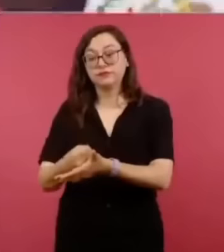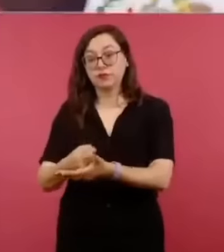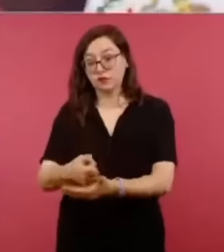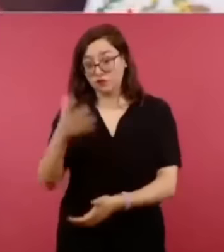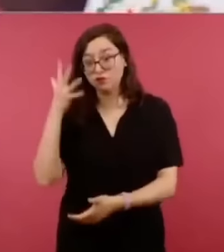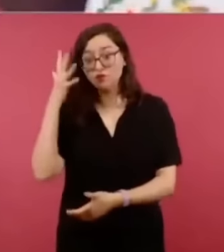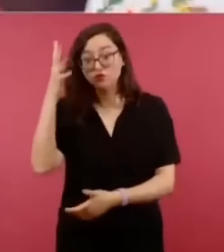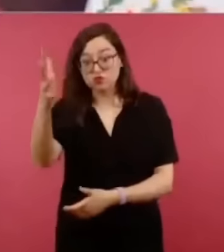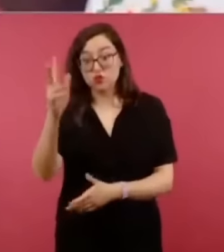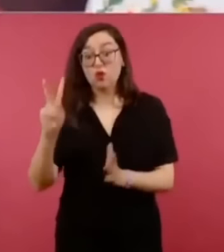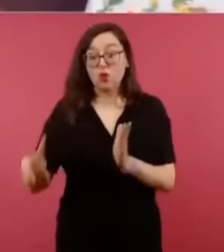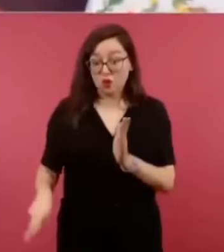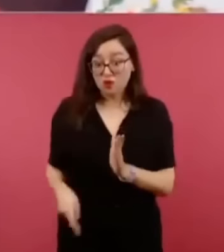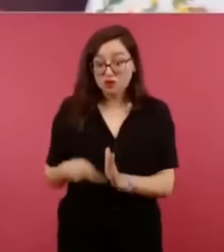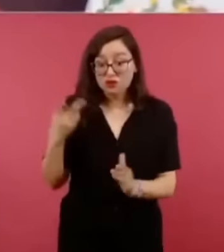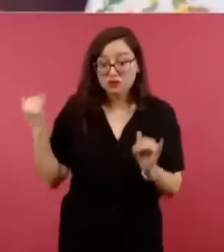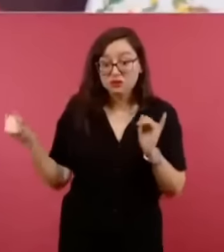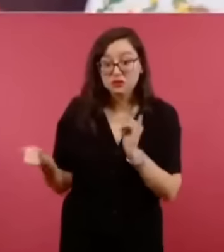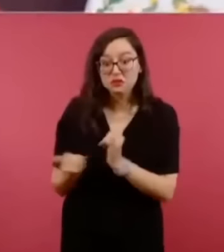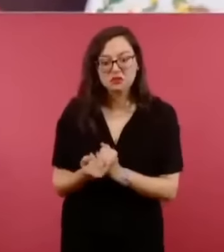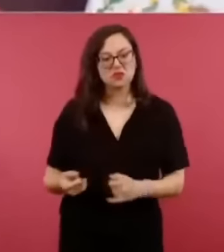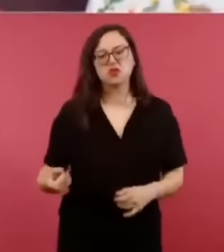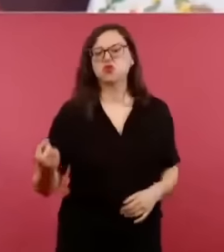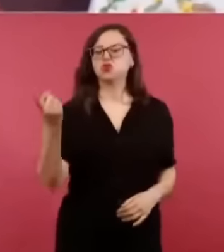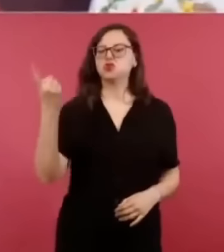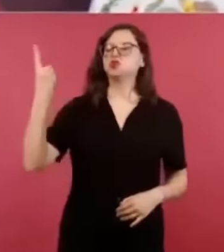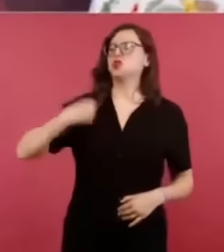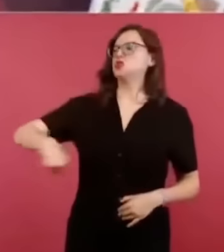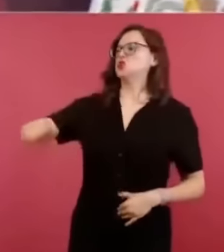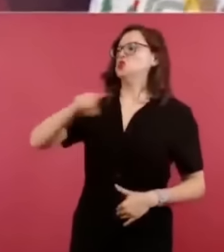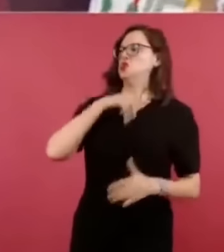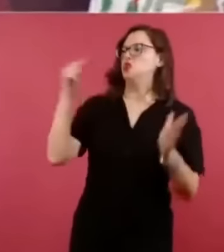Dejarnos apantallar que los abajofirmantes,